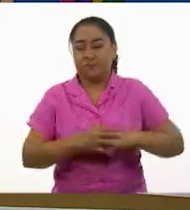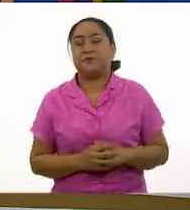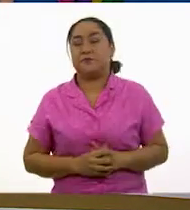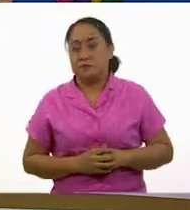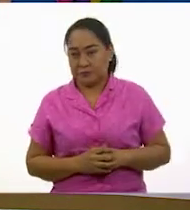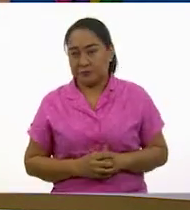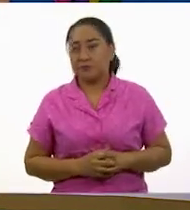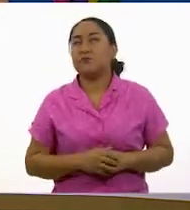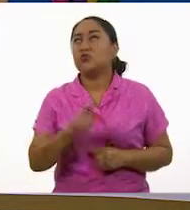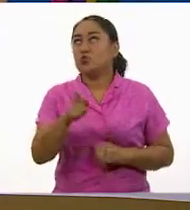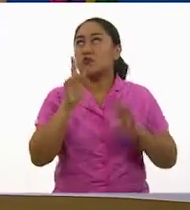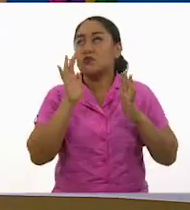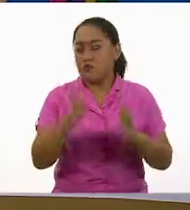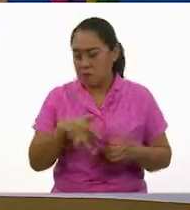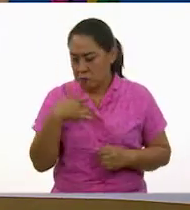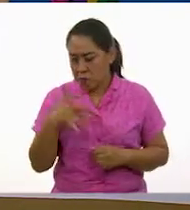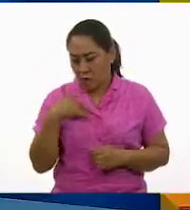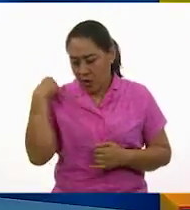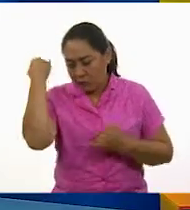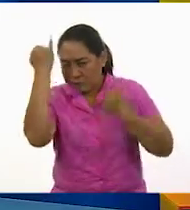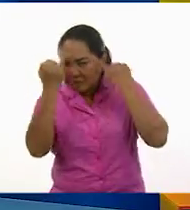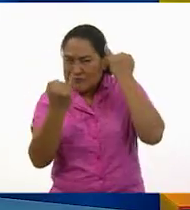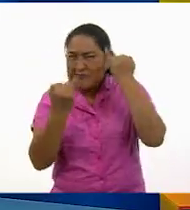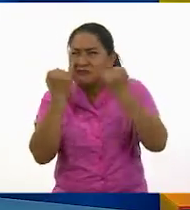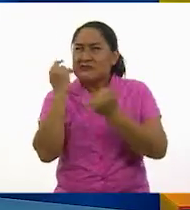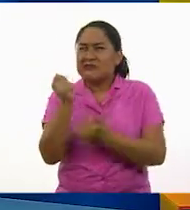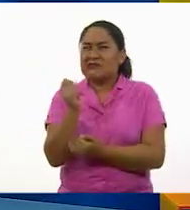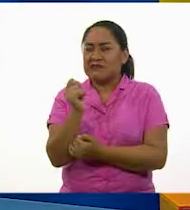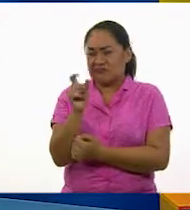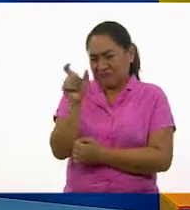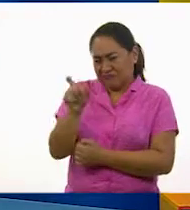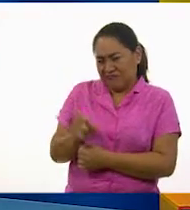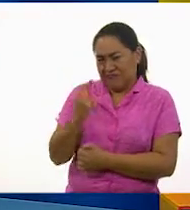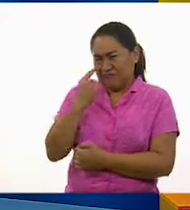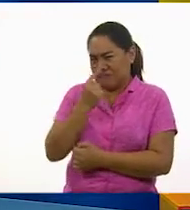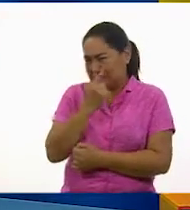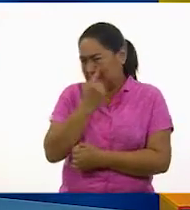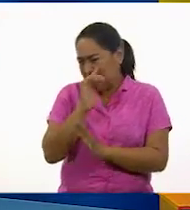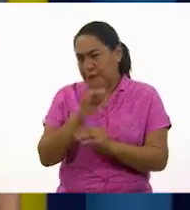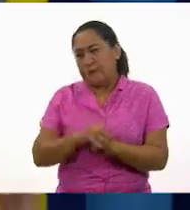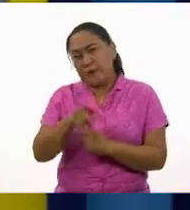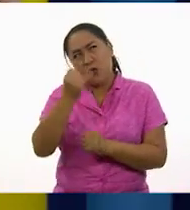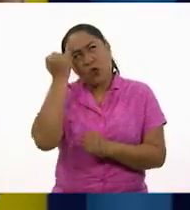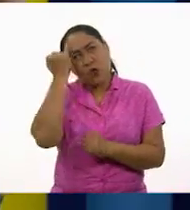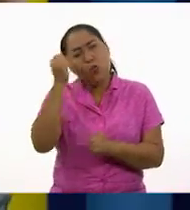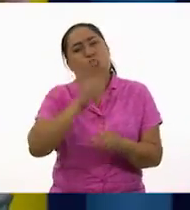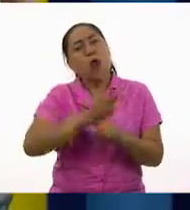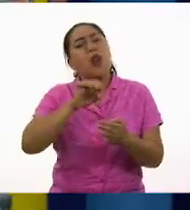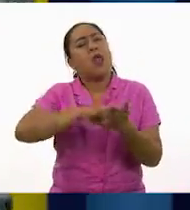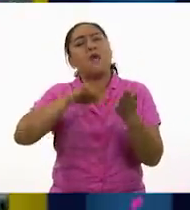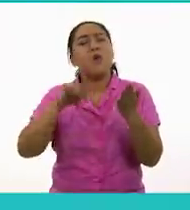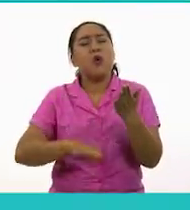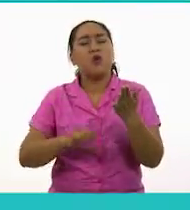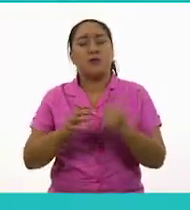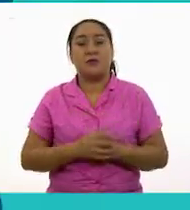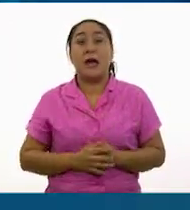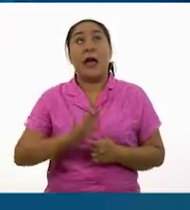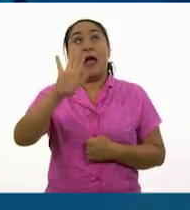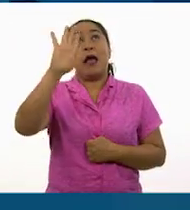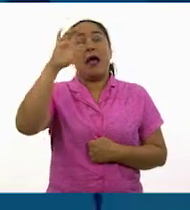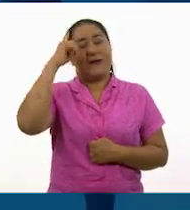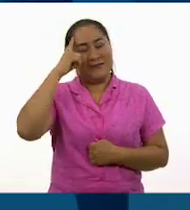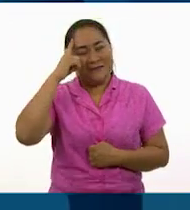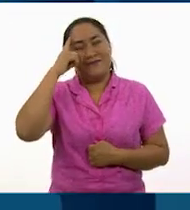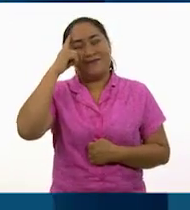qué son los estereotipos y los prejuicios, ¿se te ocurre alguno? Ah, ya sé.